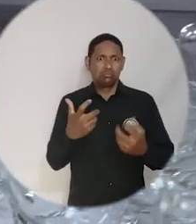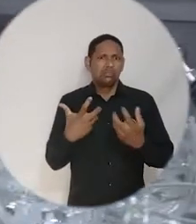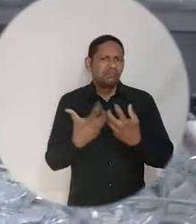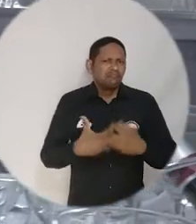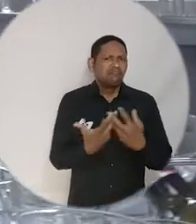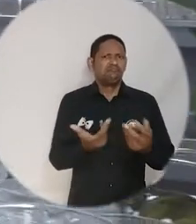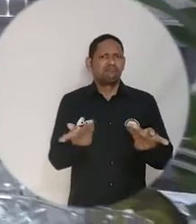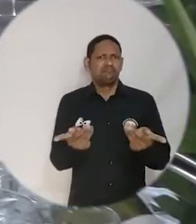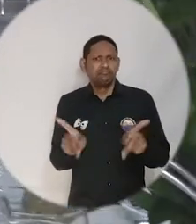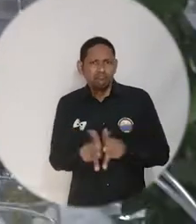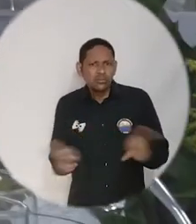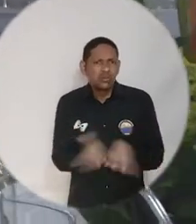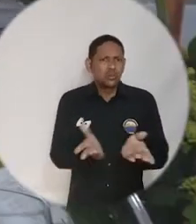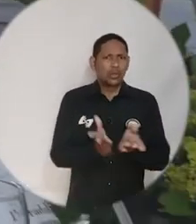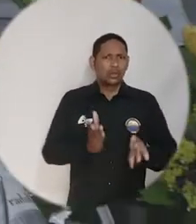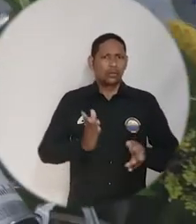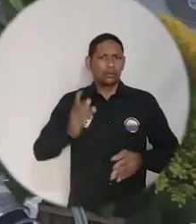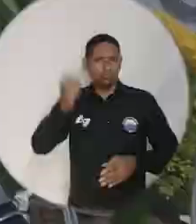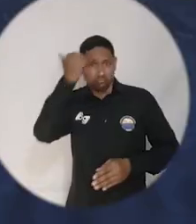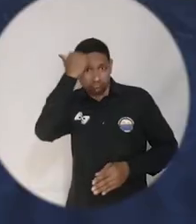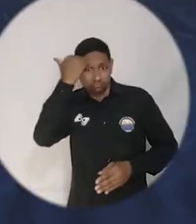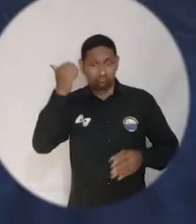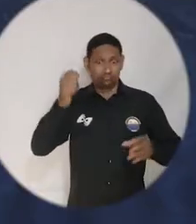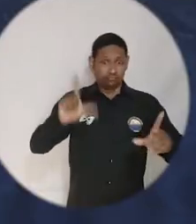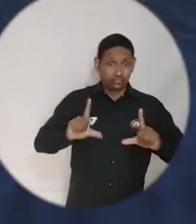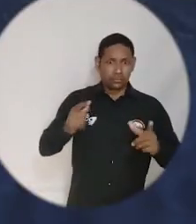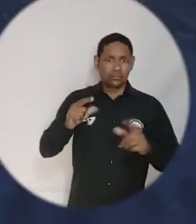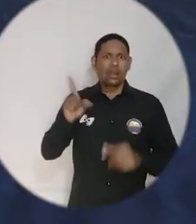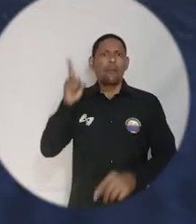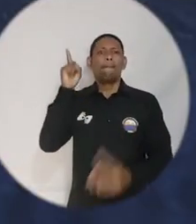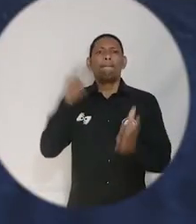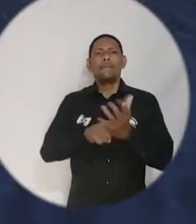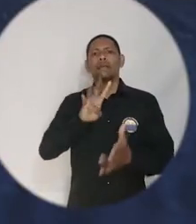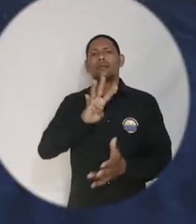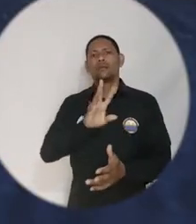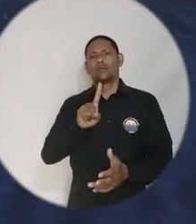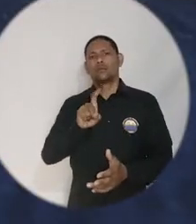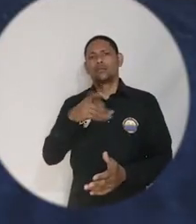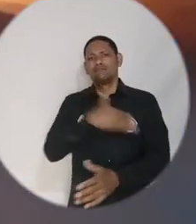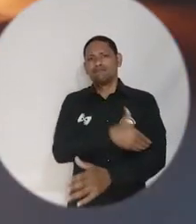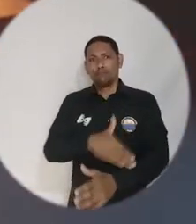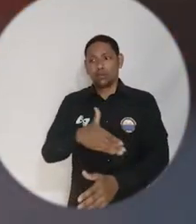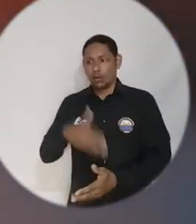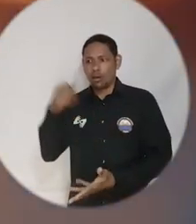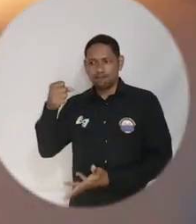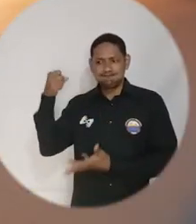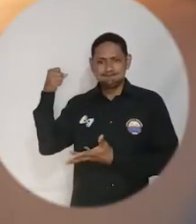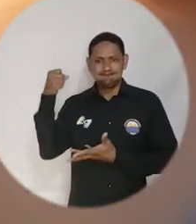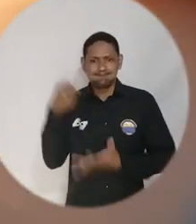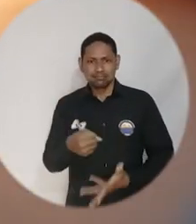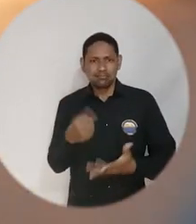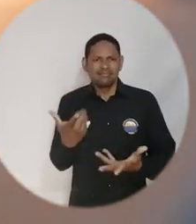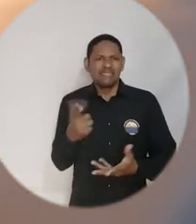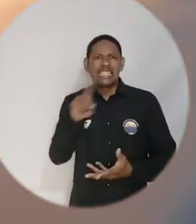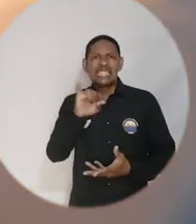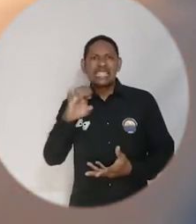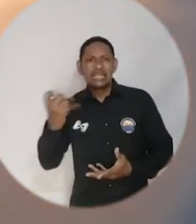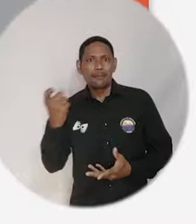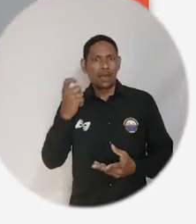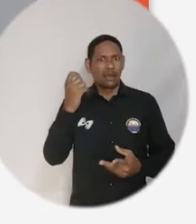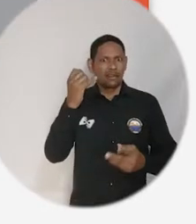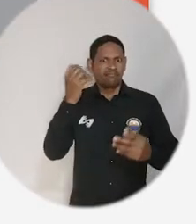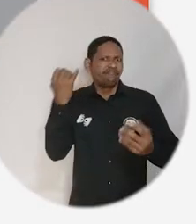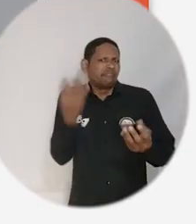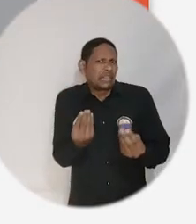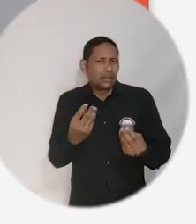docentes, graduados y funcionarios de la Alma Mater. Se trata de un fondo de 1.546 millones de pesos para entregar capital